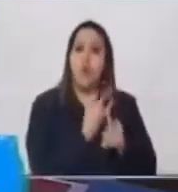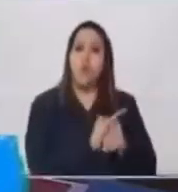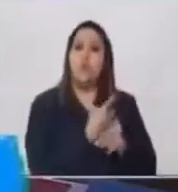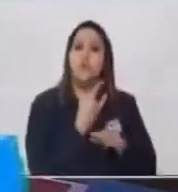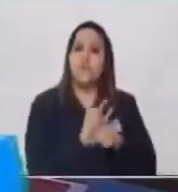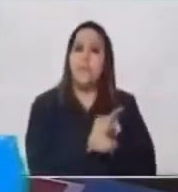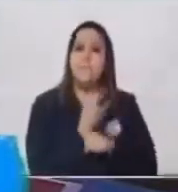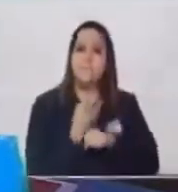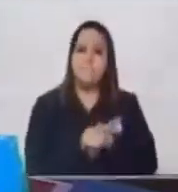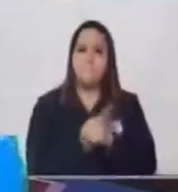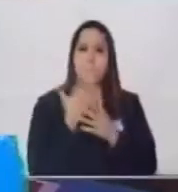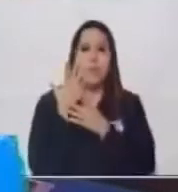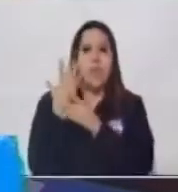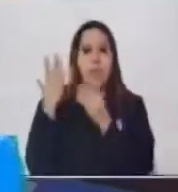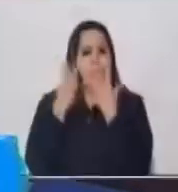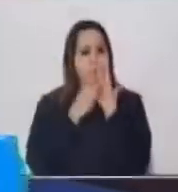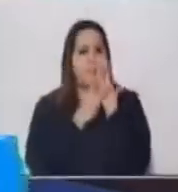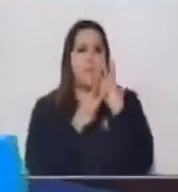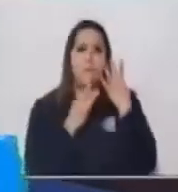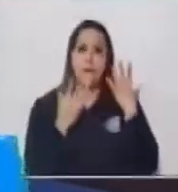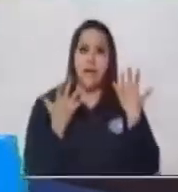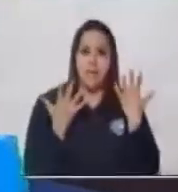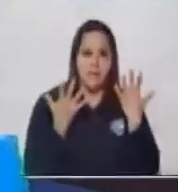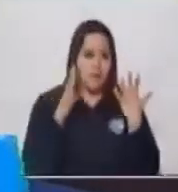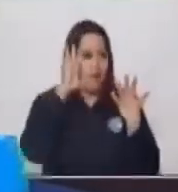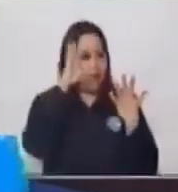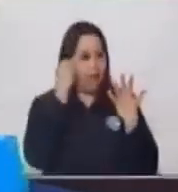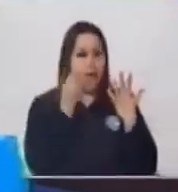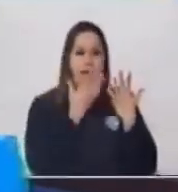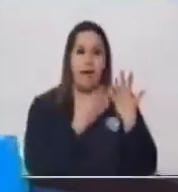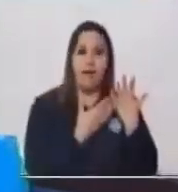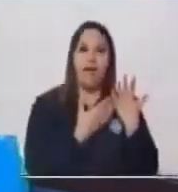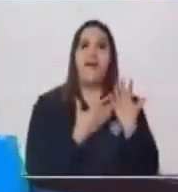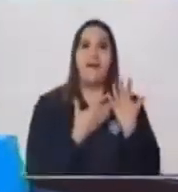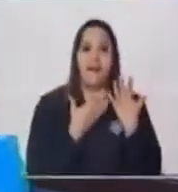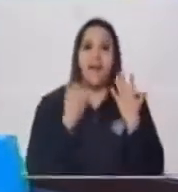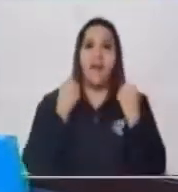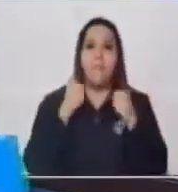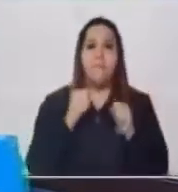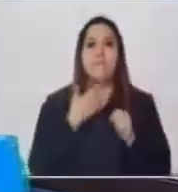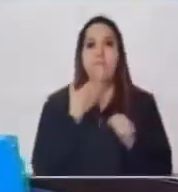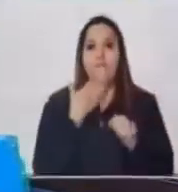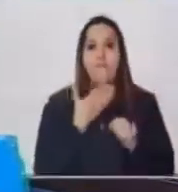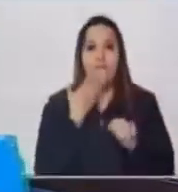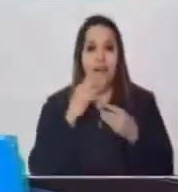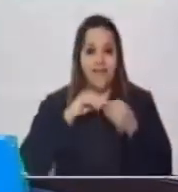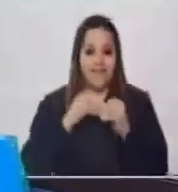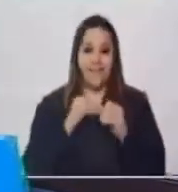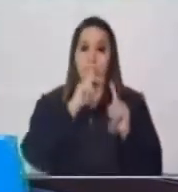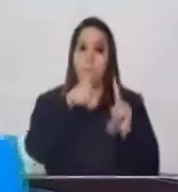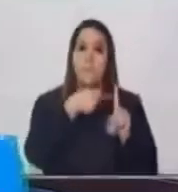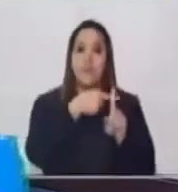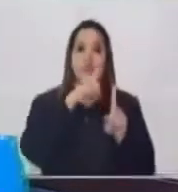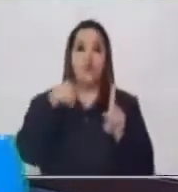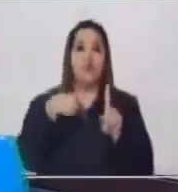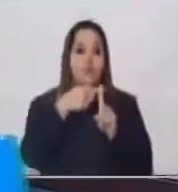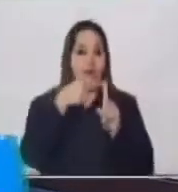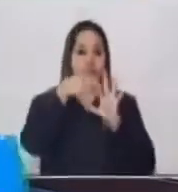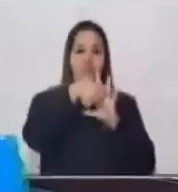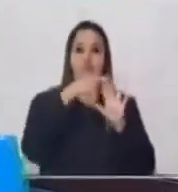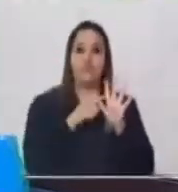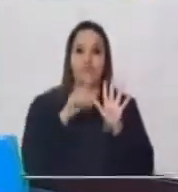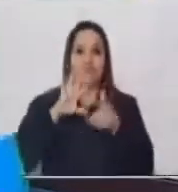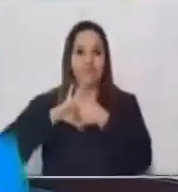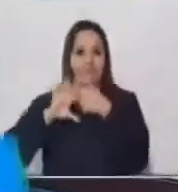manos ¿Por qué? Porque eso nos va a ayudar a realizar las operaciones un poco más rápido